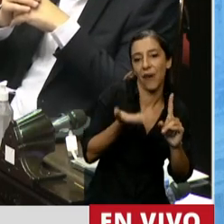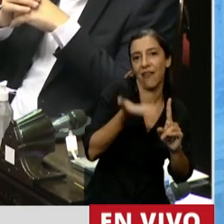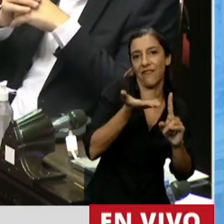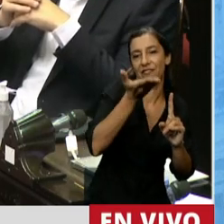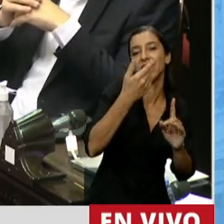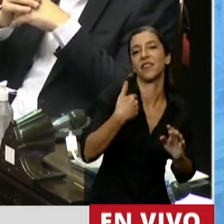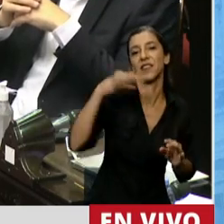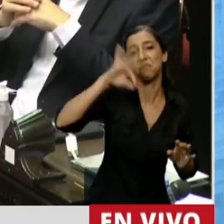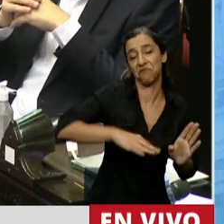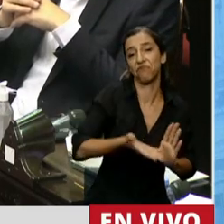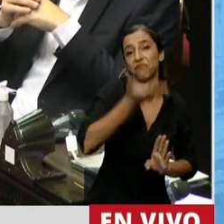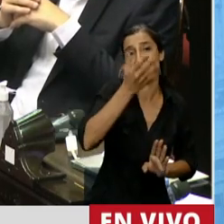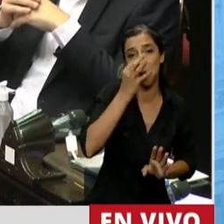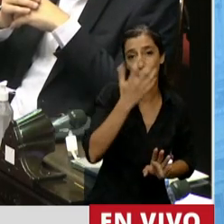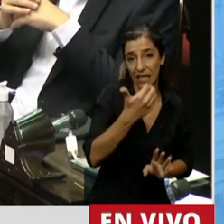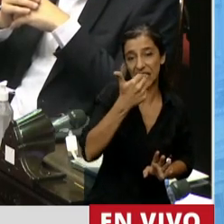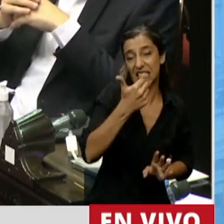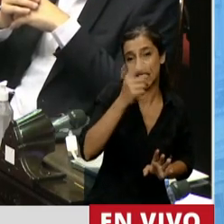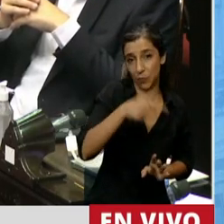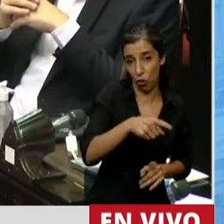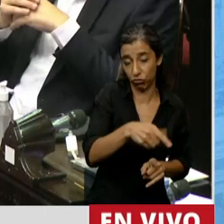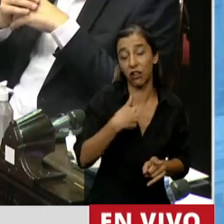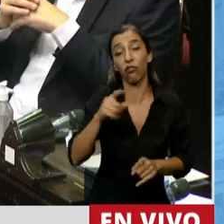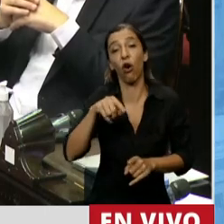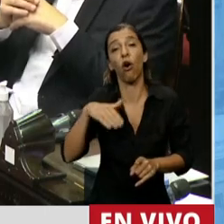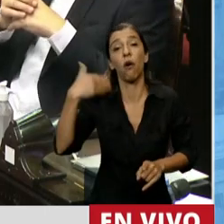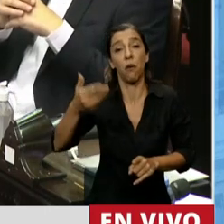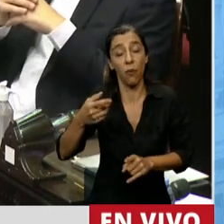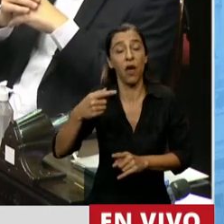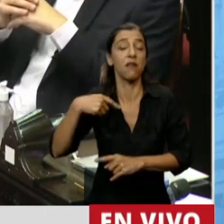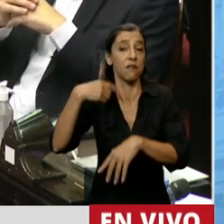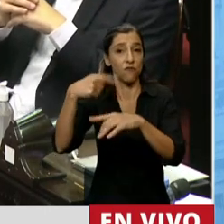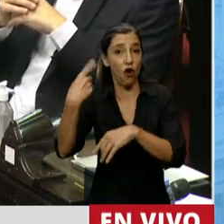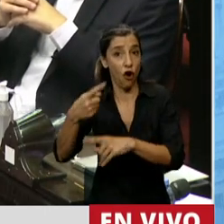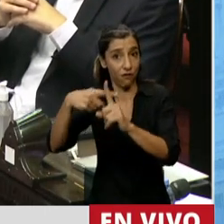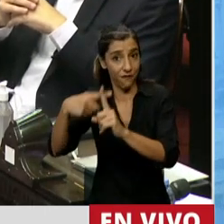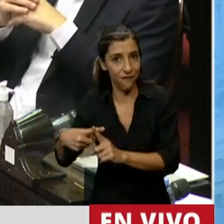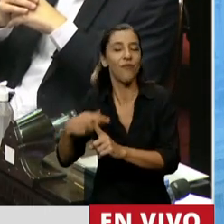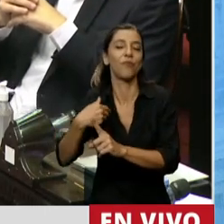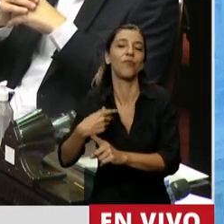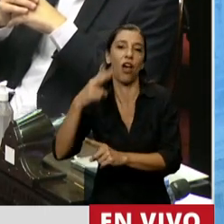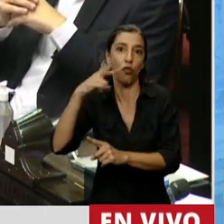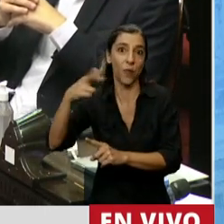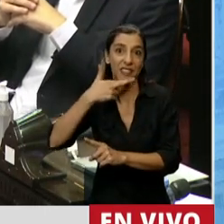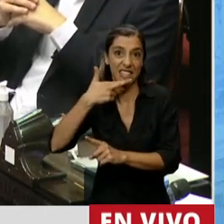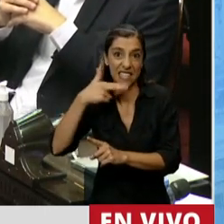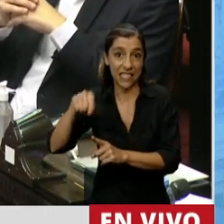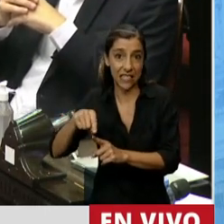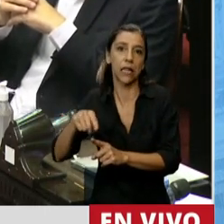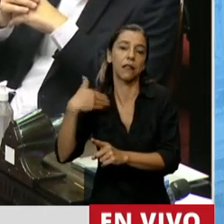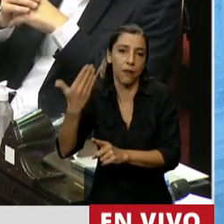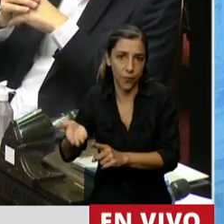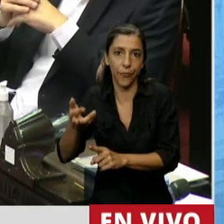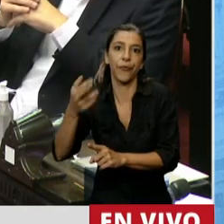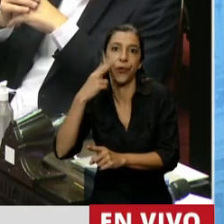adquisitivo. Y por otro lado, tenemos una fórmula que se sancionó a fin de 2017 que hizo que en 2018 y